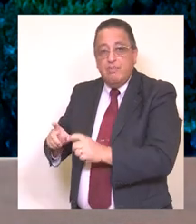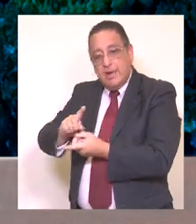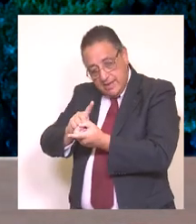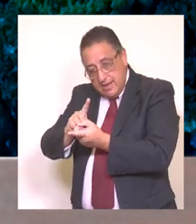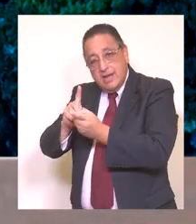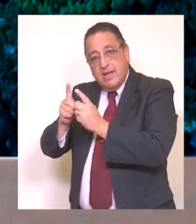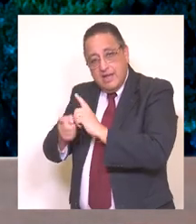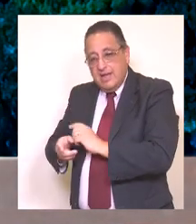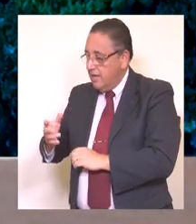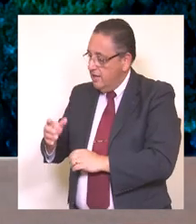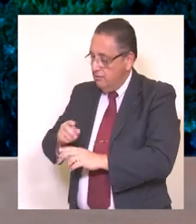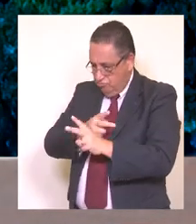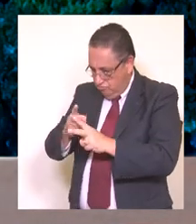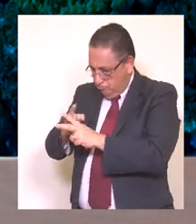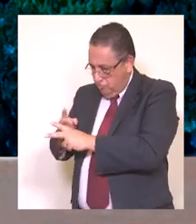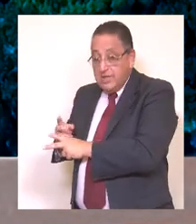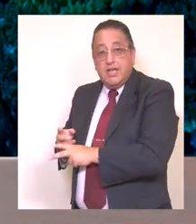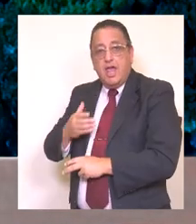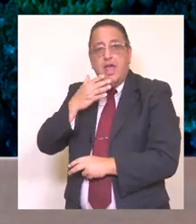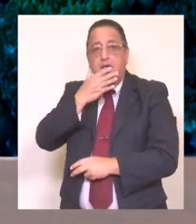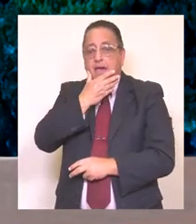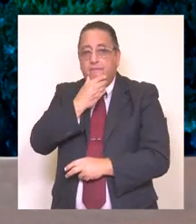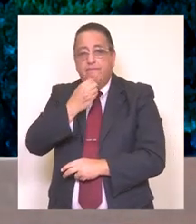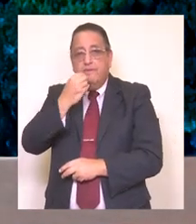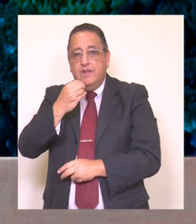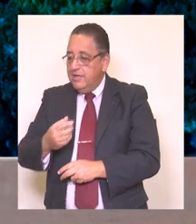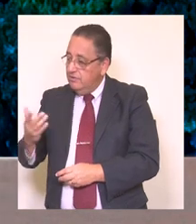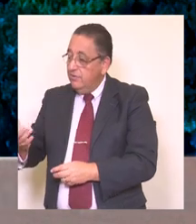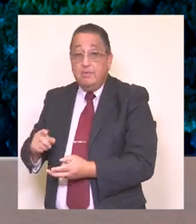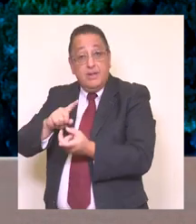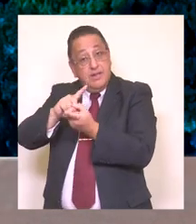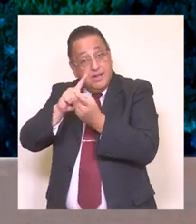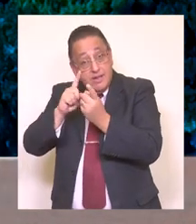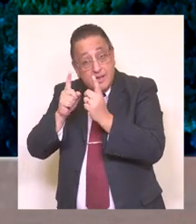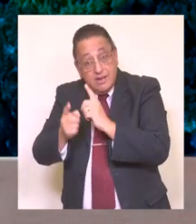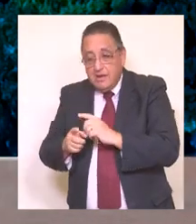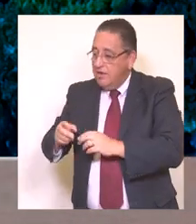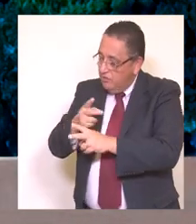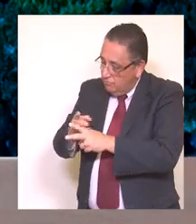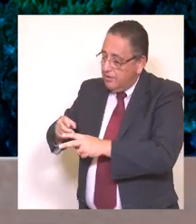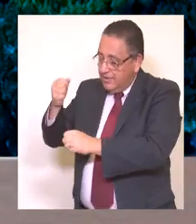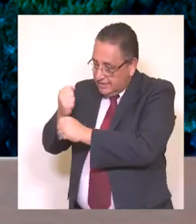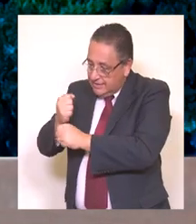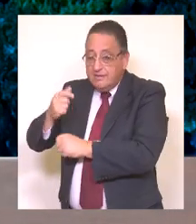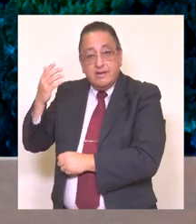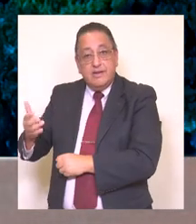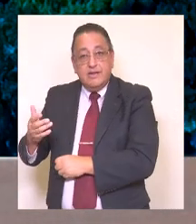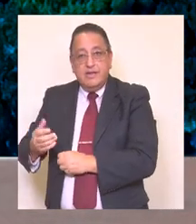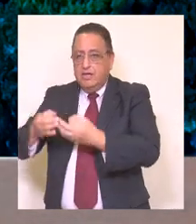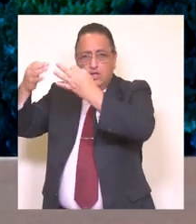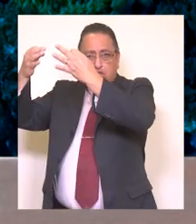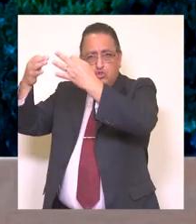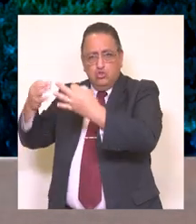y que quede en buenas condiciones de manera que nuestras organizaciones también puedan disponer de él. Sumado